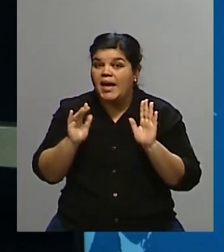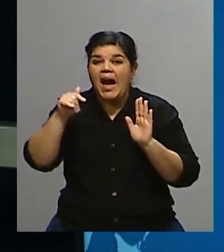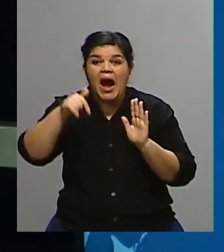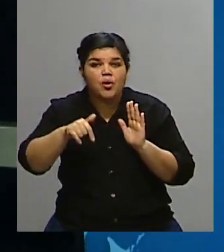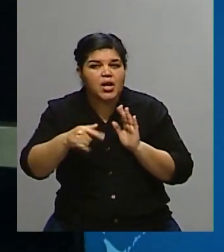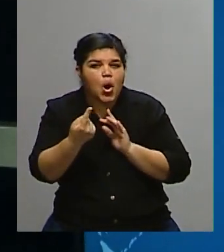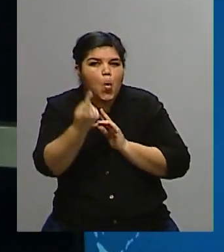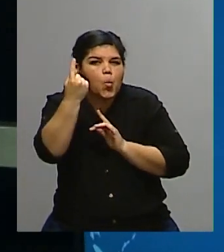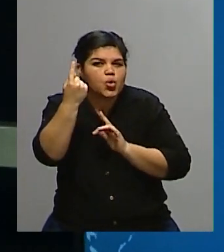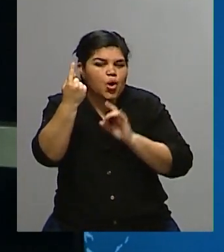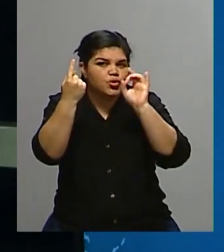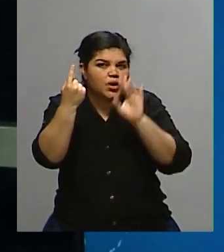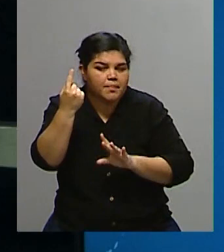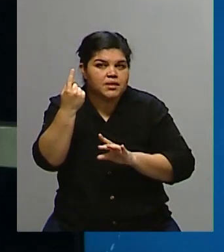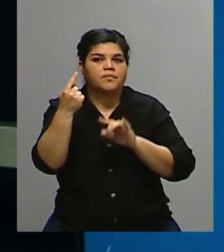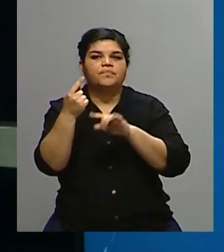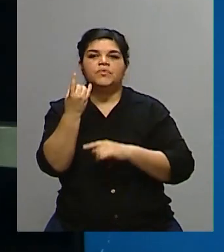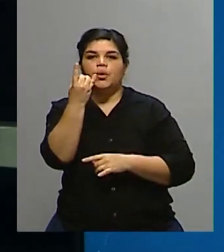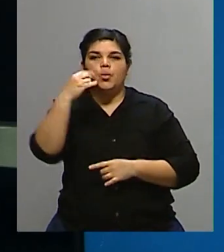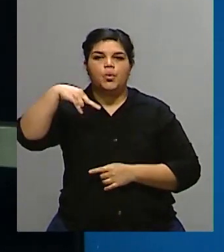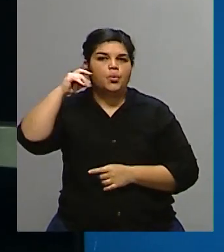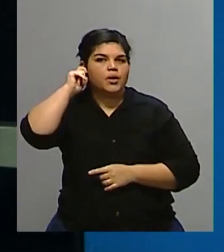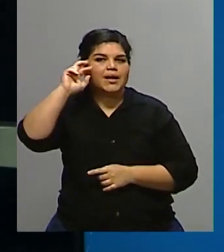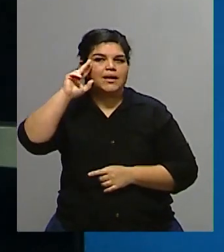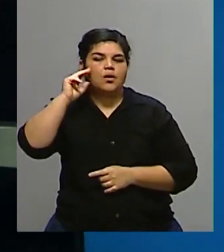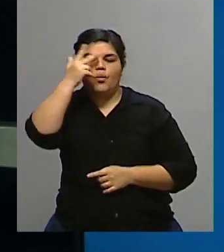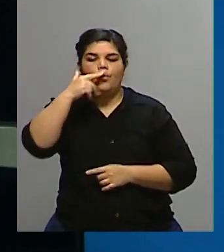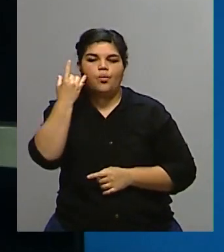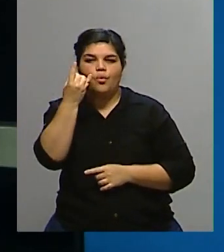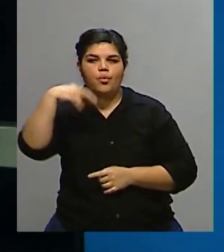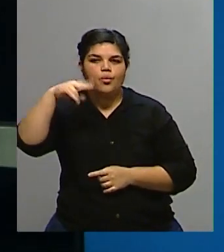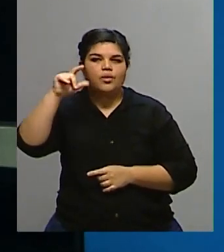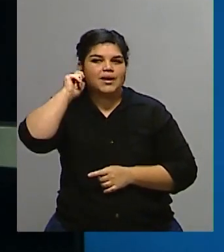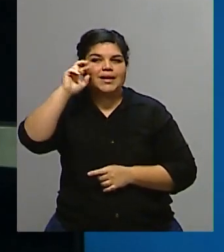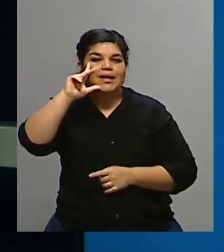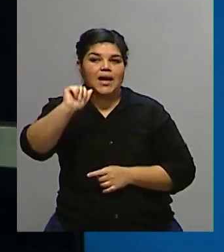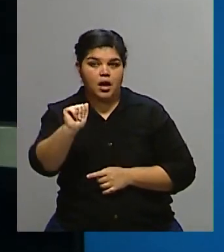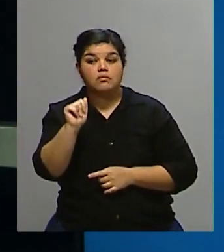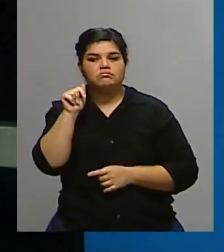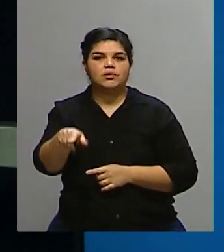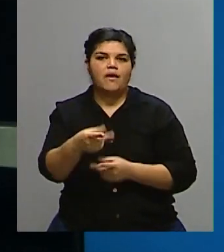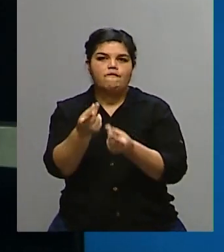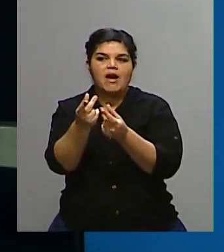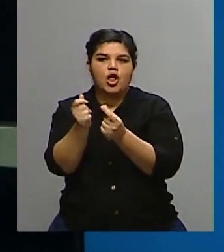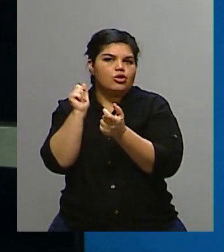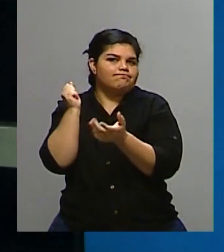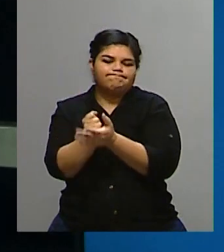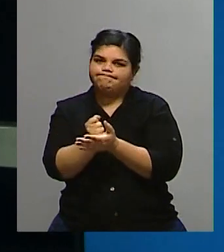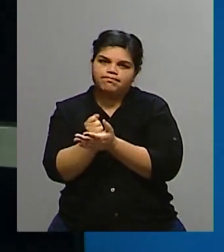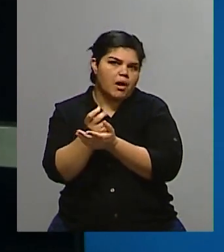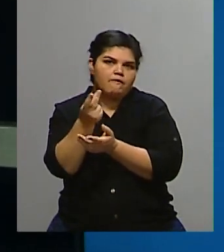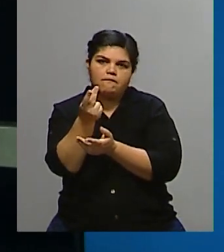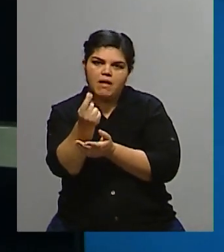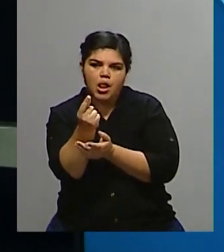ahora lo lleva adelante es Hungría, ¿sí? Fija el precio de algunos alimentos en su país y